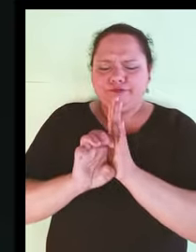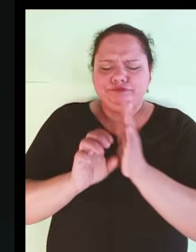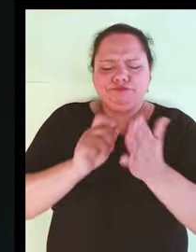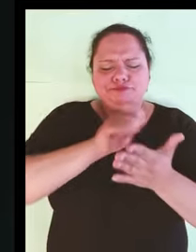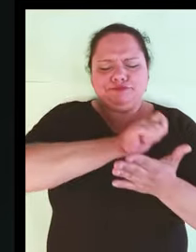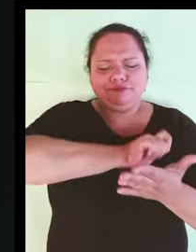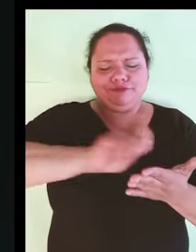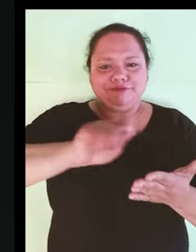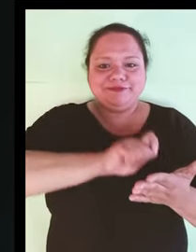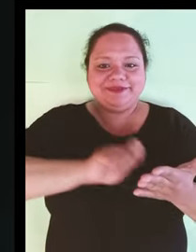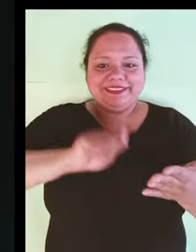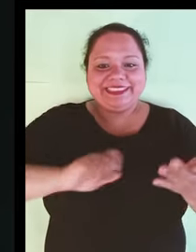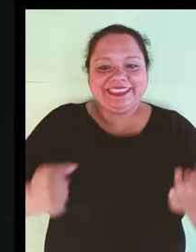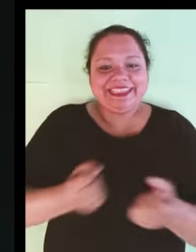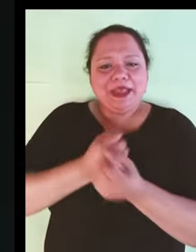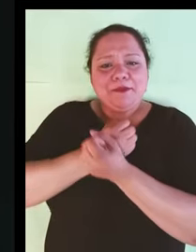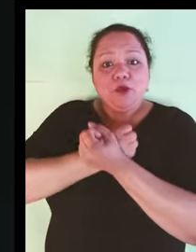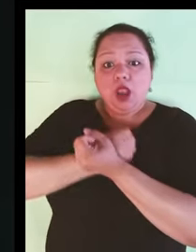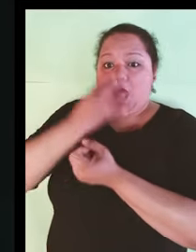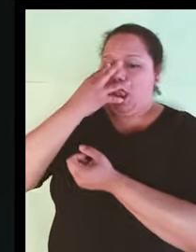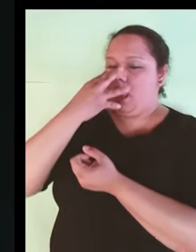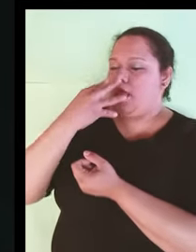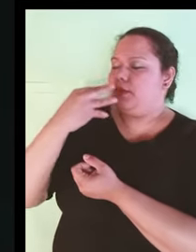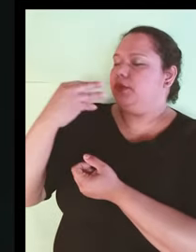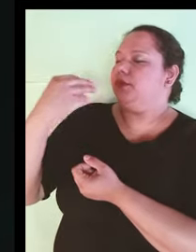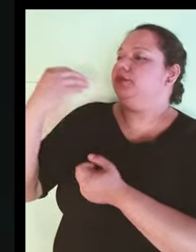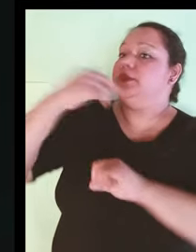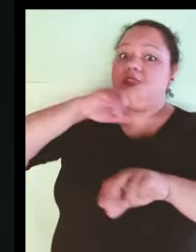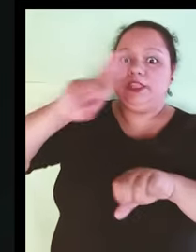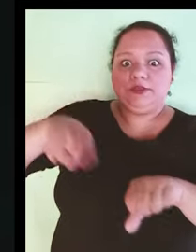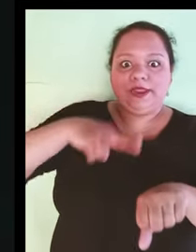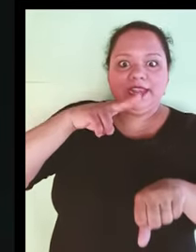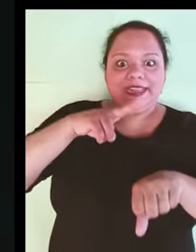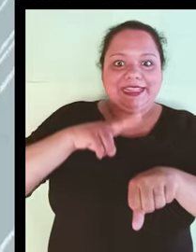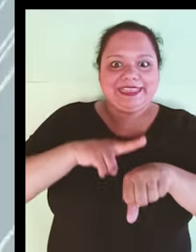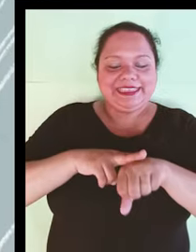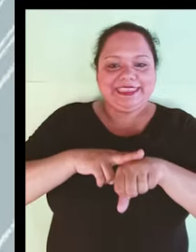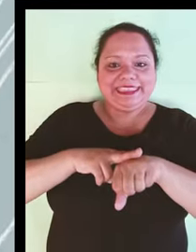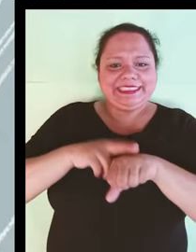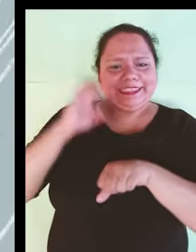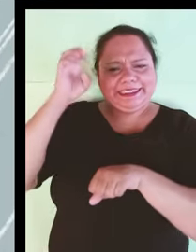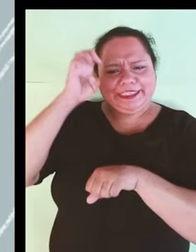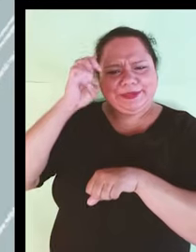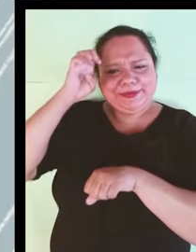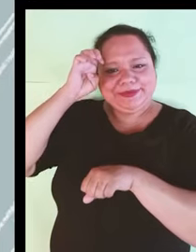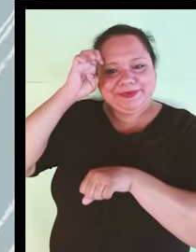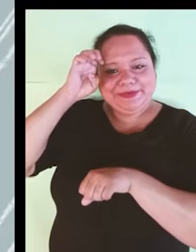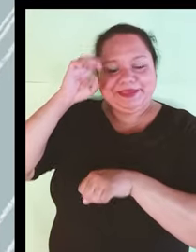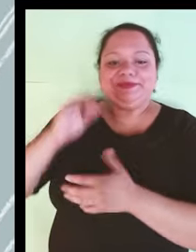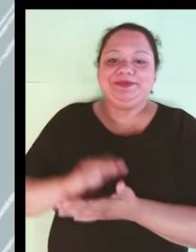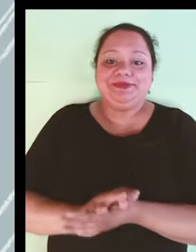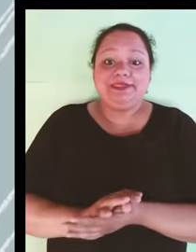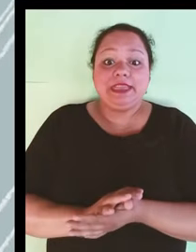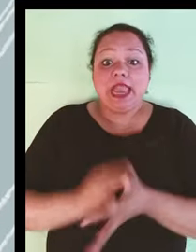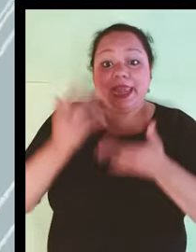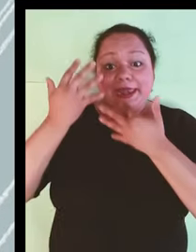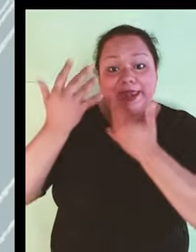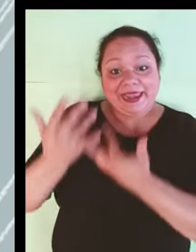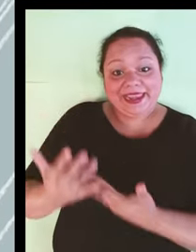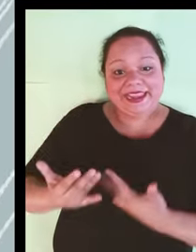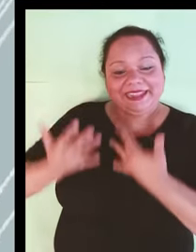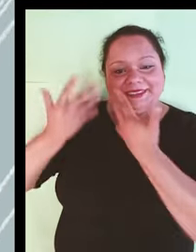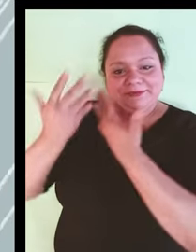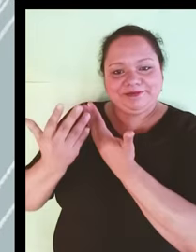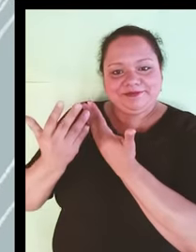amor a la figura del lobo y a la naturaleza agreste de los picos de Europa. La Espera